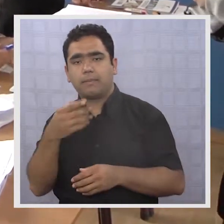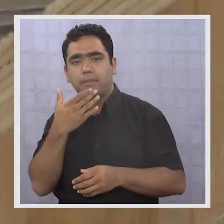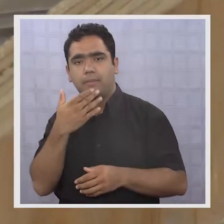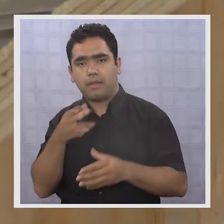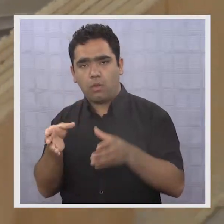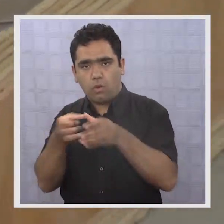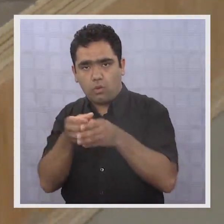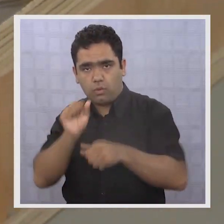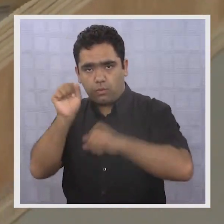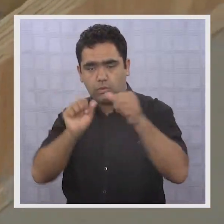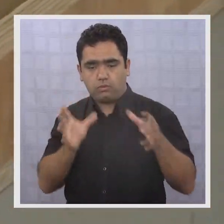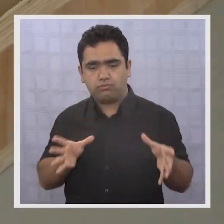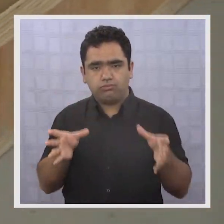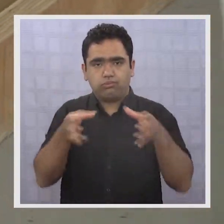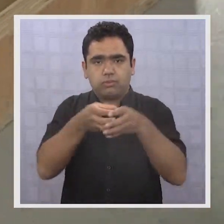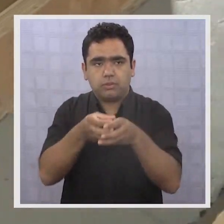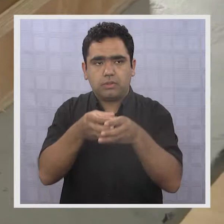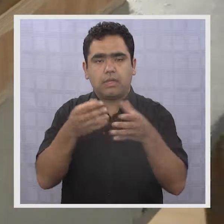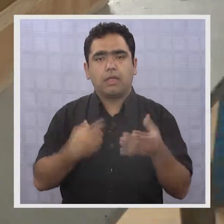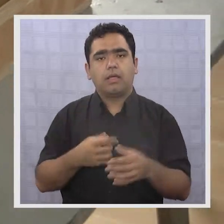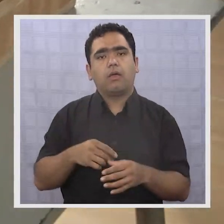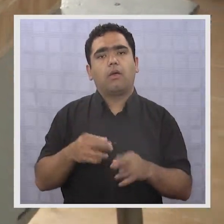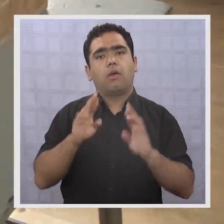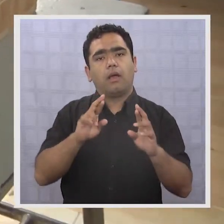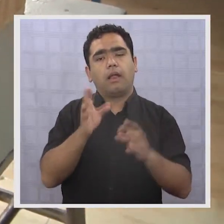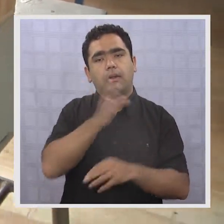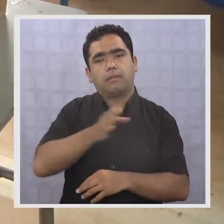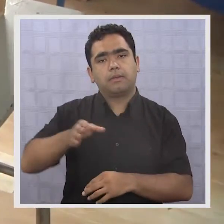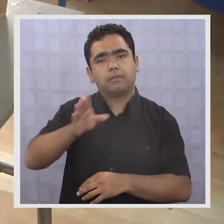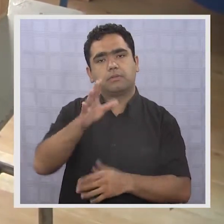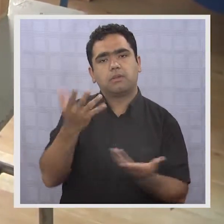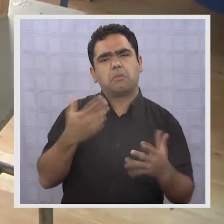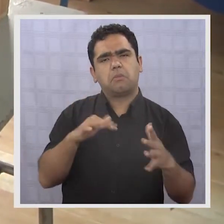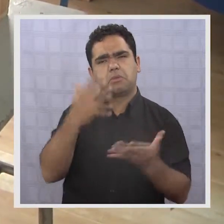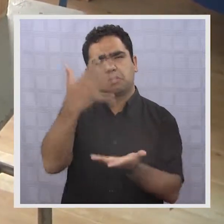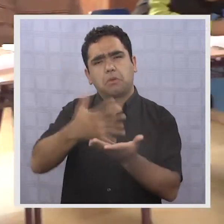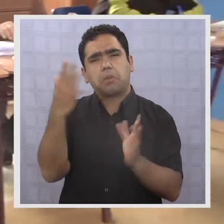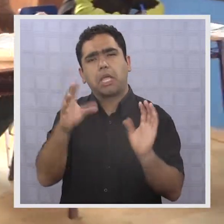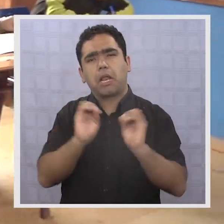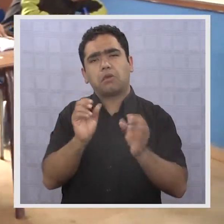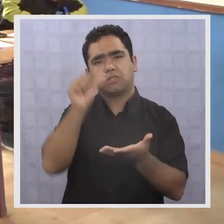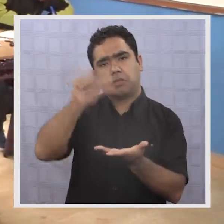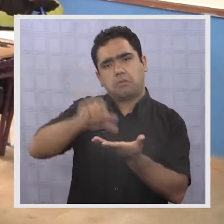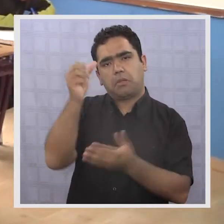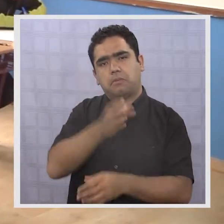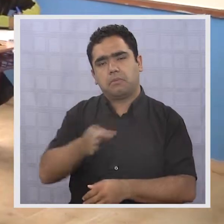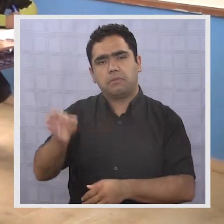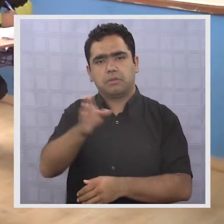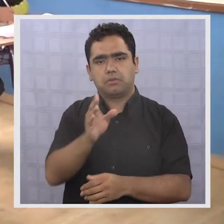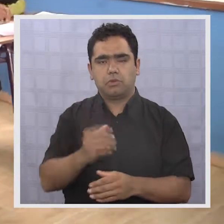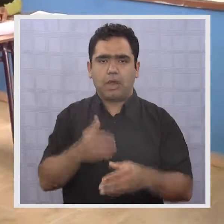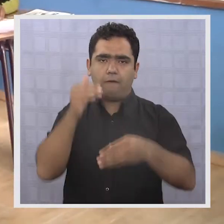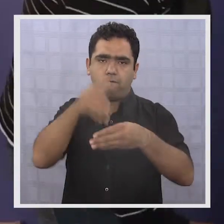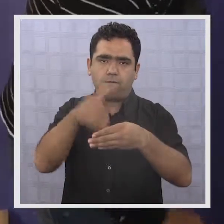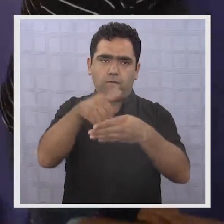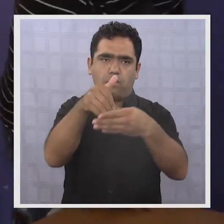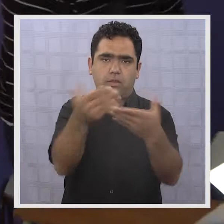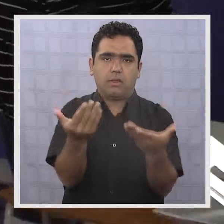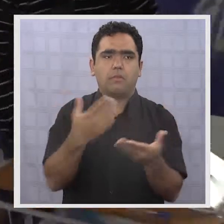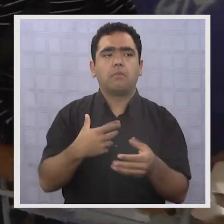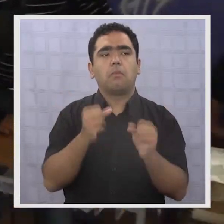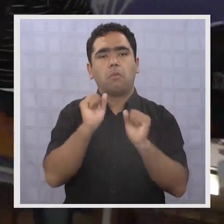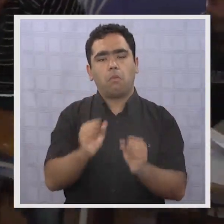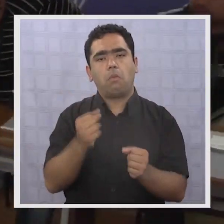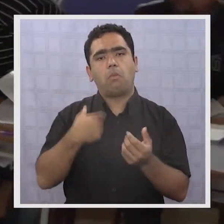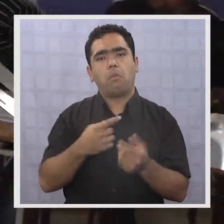que en estas primarias voten entre 5 y 6 mil personas, ya que podrán participar tanto independientes como militantes de los partidos de nueva